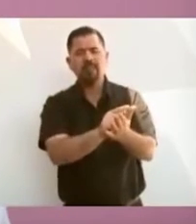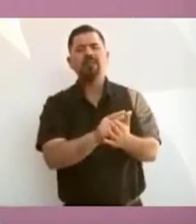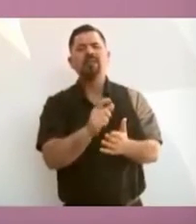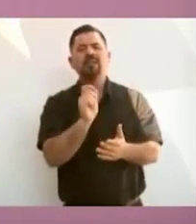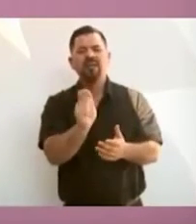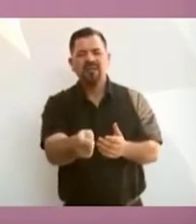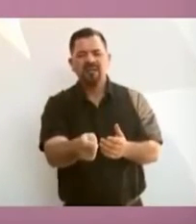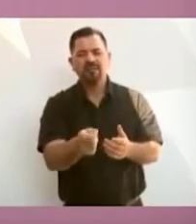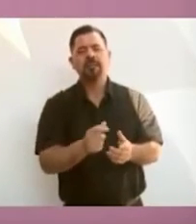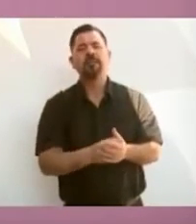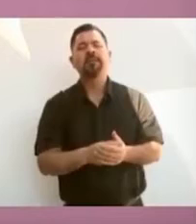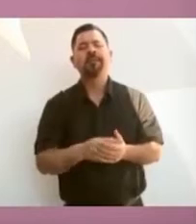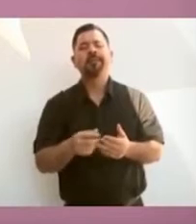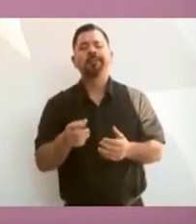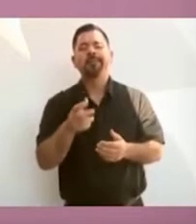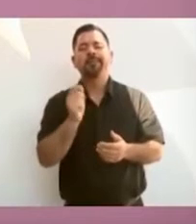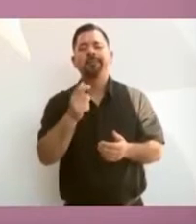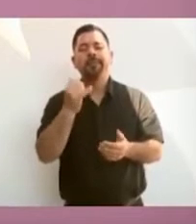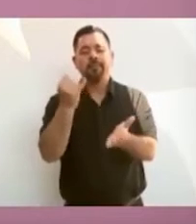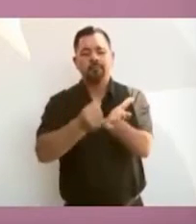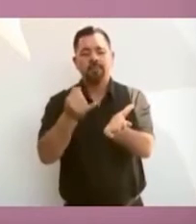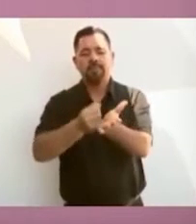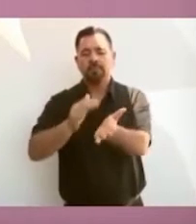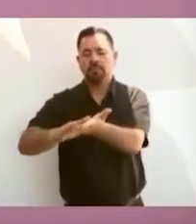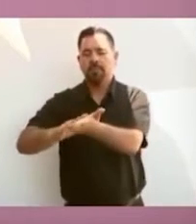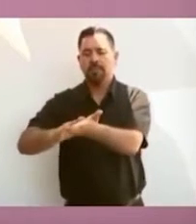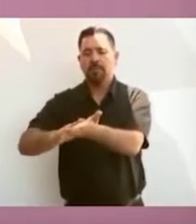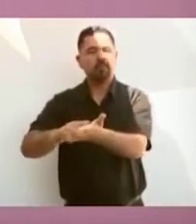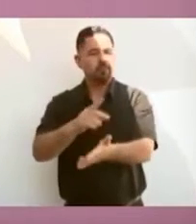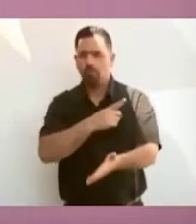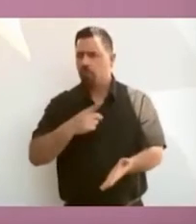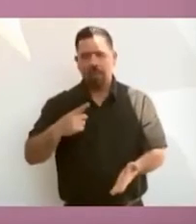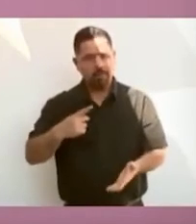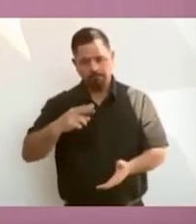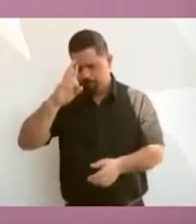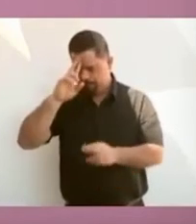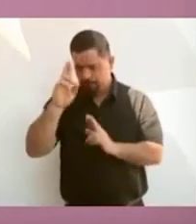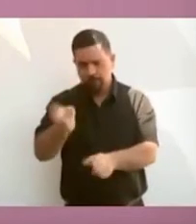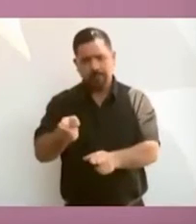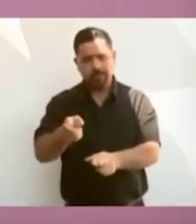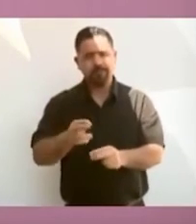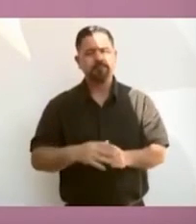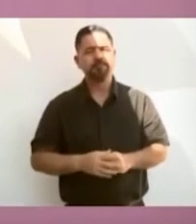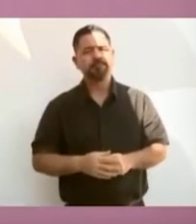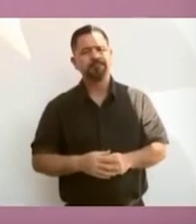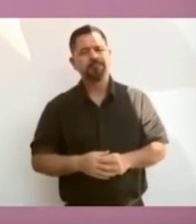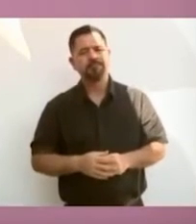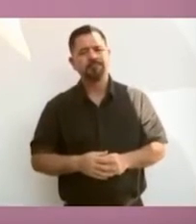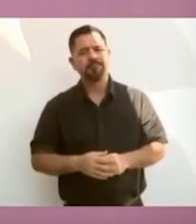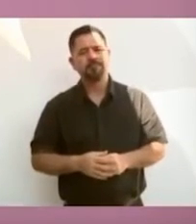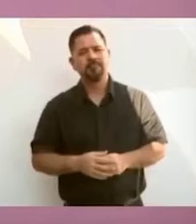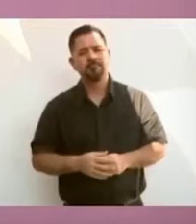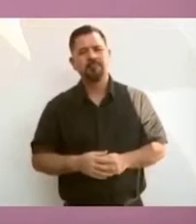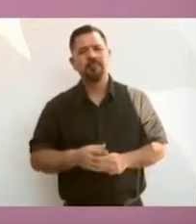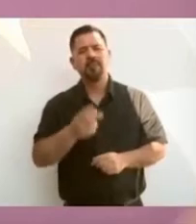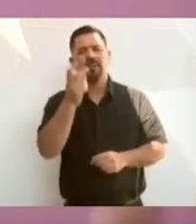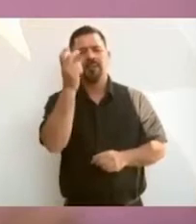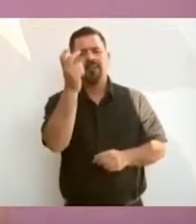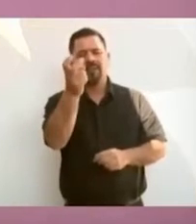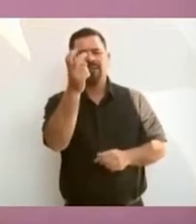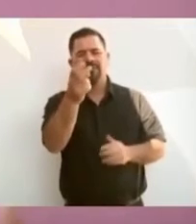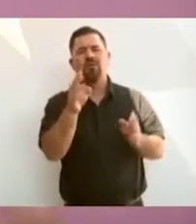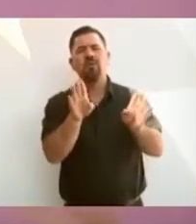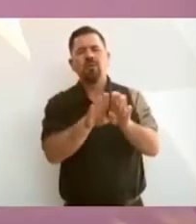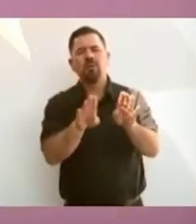prohíbe la condonación de impuestos. Esto se ha reflejado